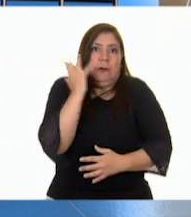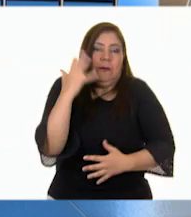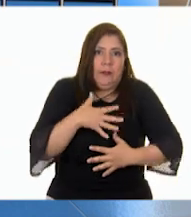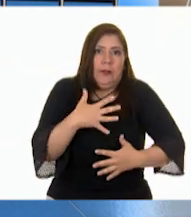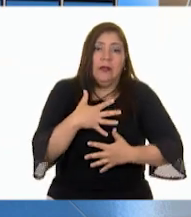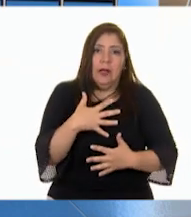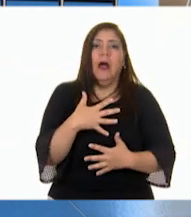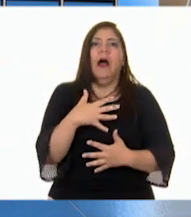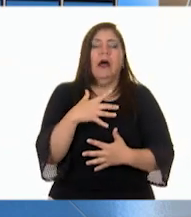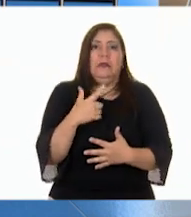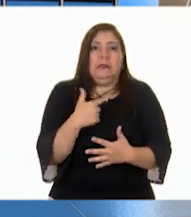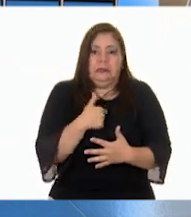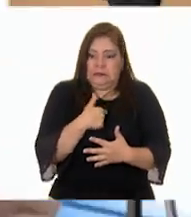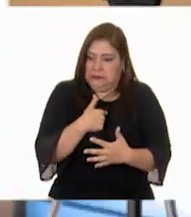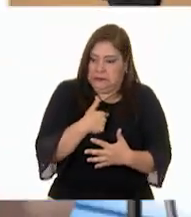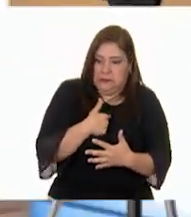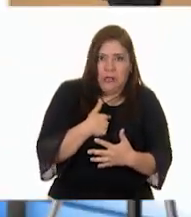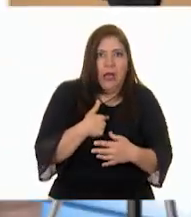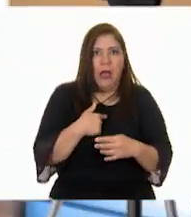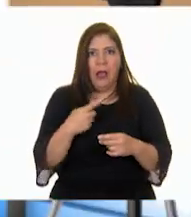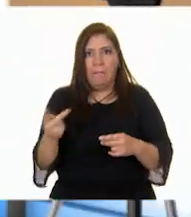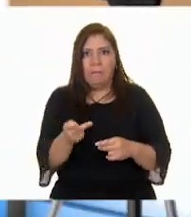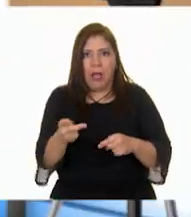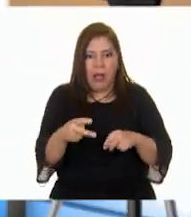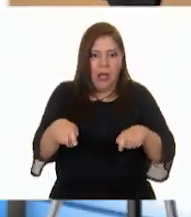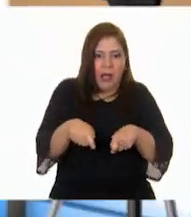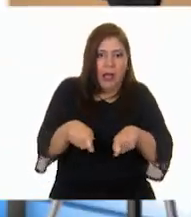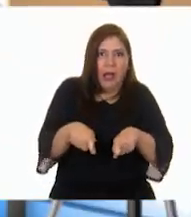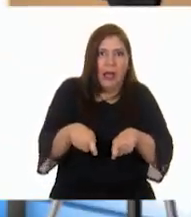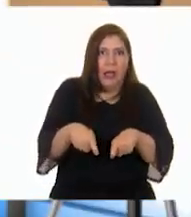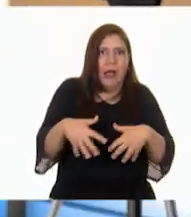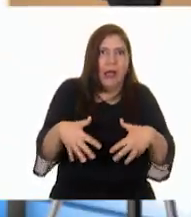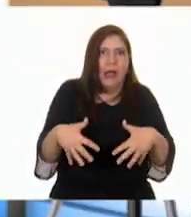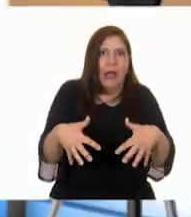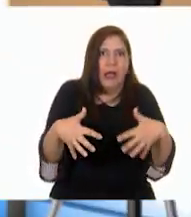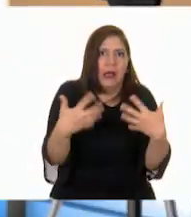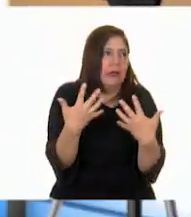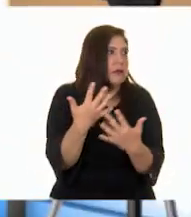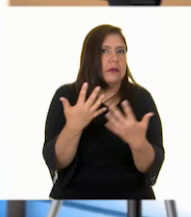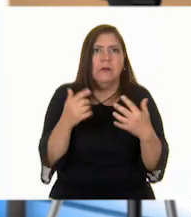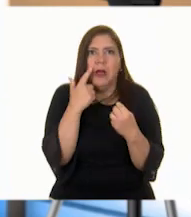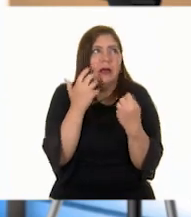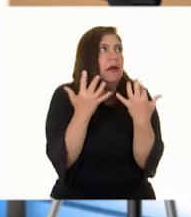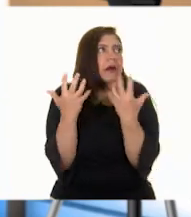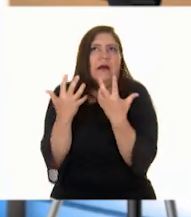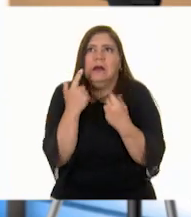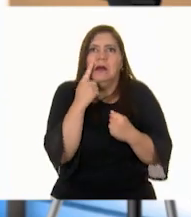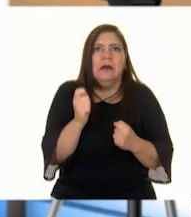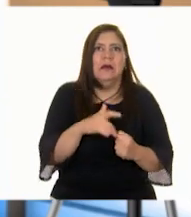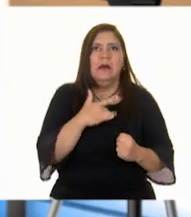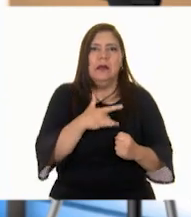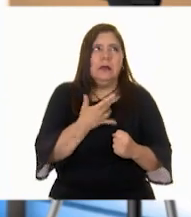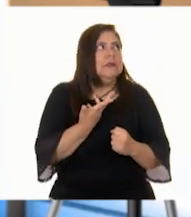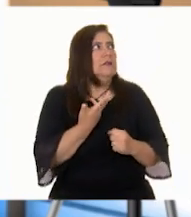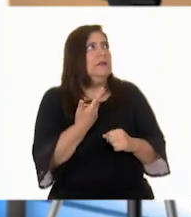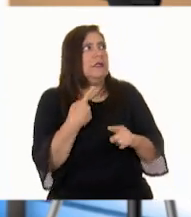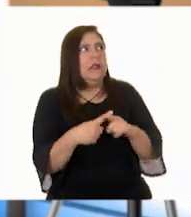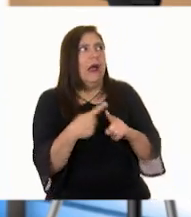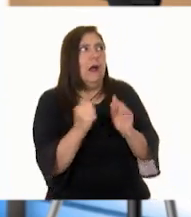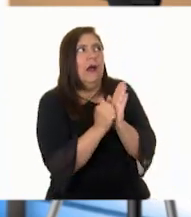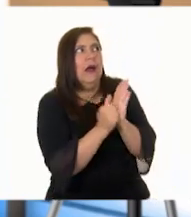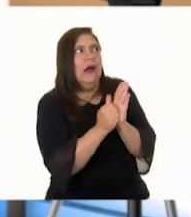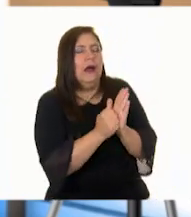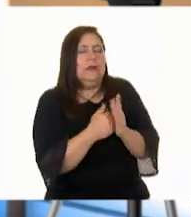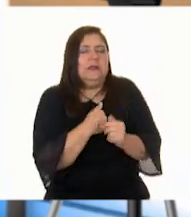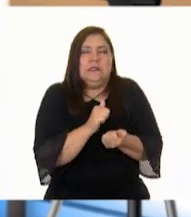Y me temblaron las piernas y las manos. No sabía quién era. Sentí mucho